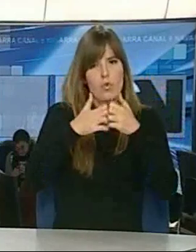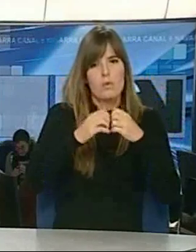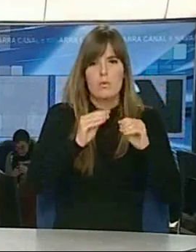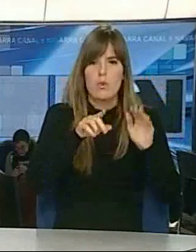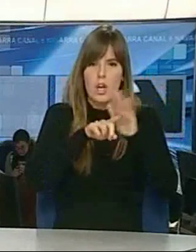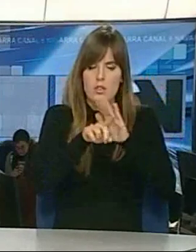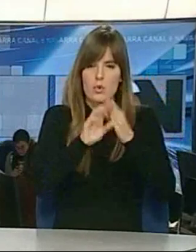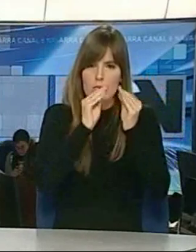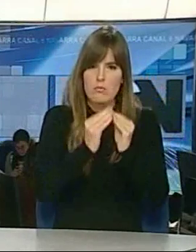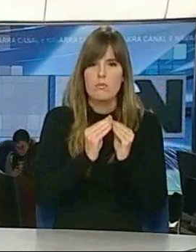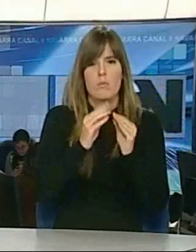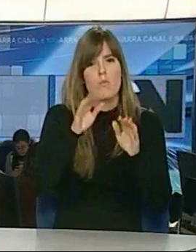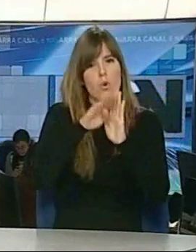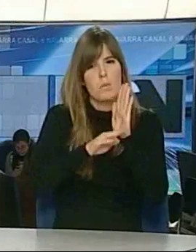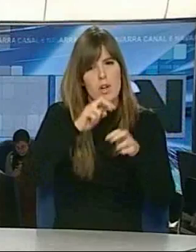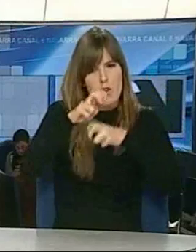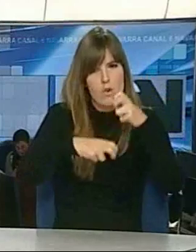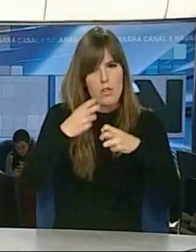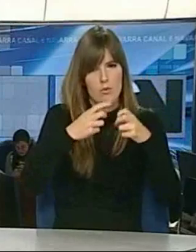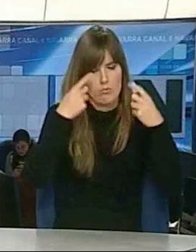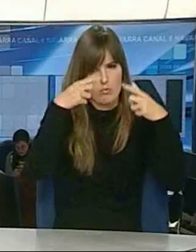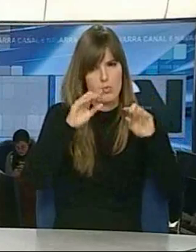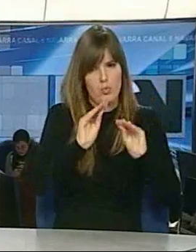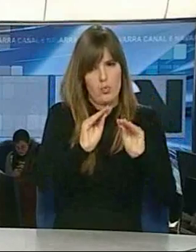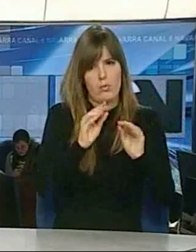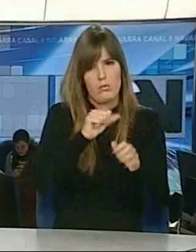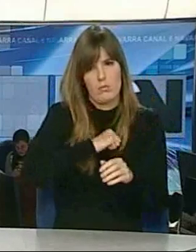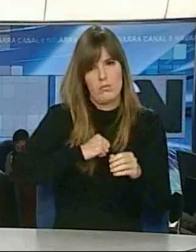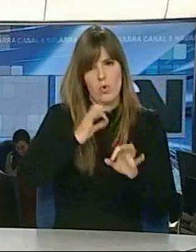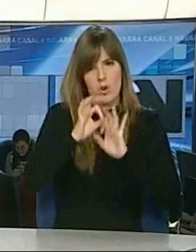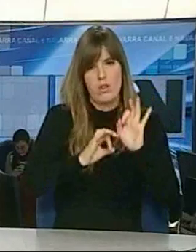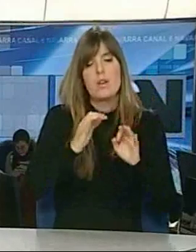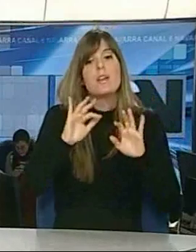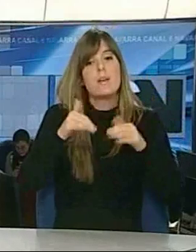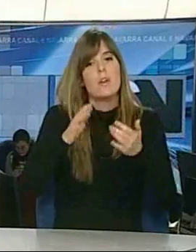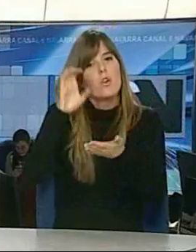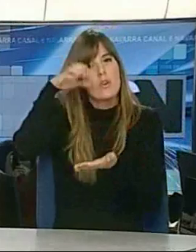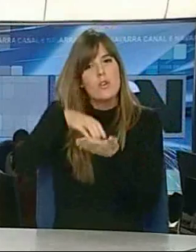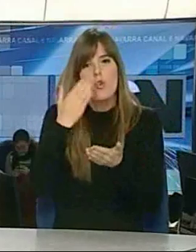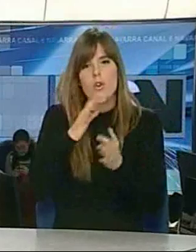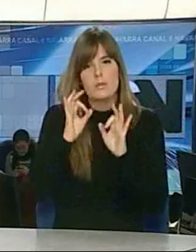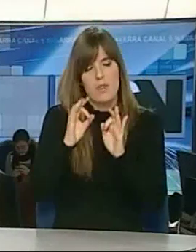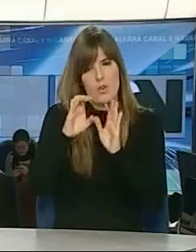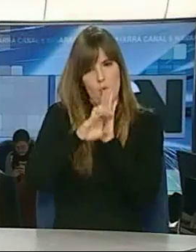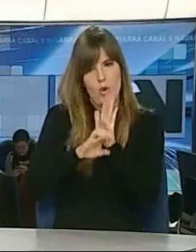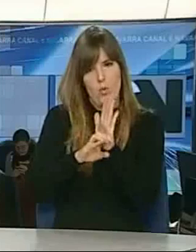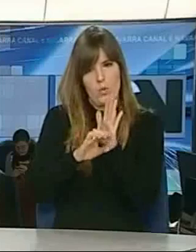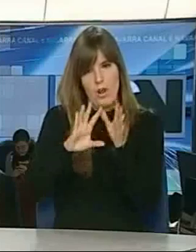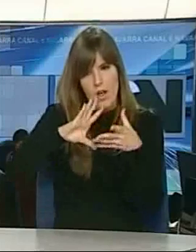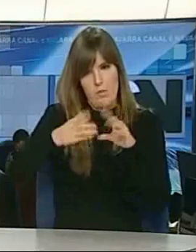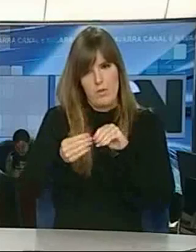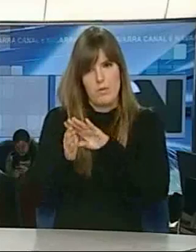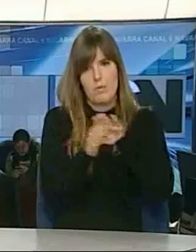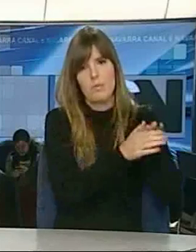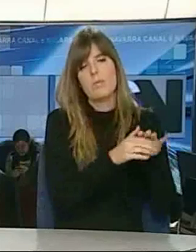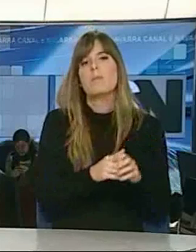desarrollar programas de innovación educativa y crear centros de especialización curricular. Lo que más nos preocupa es que vaya a